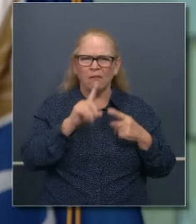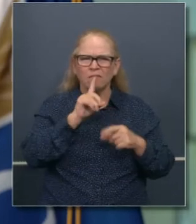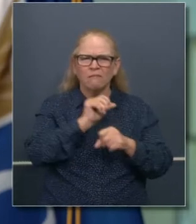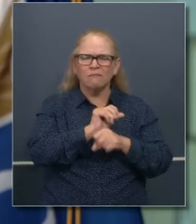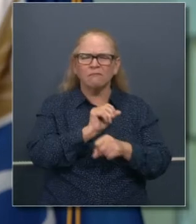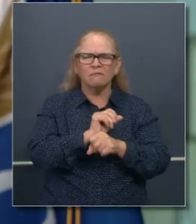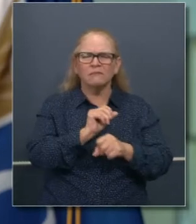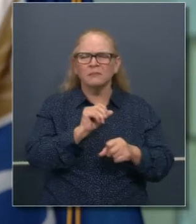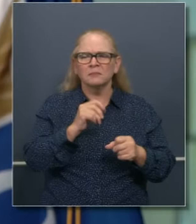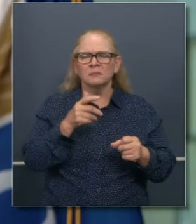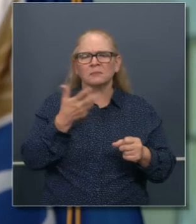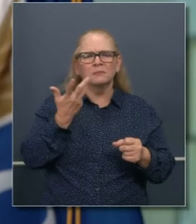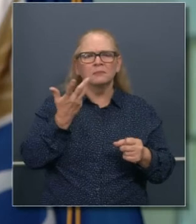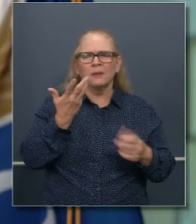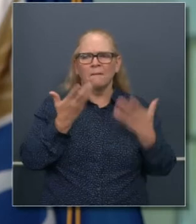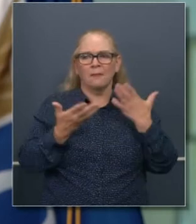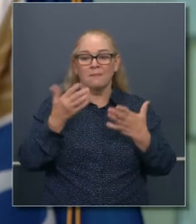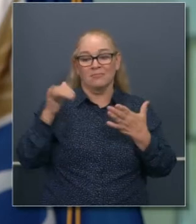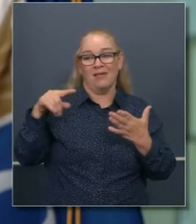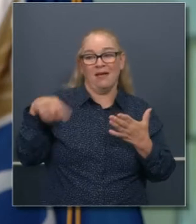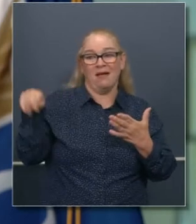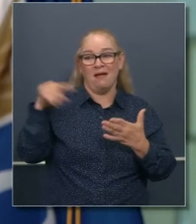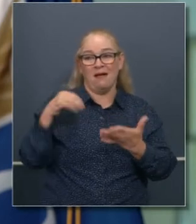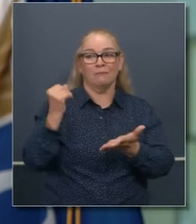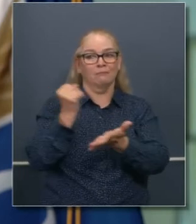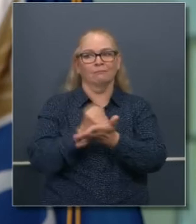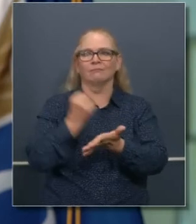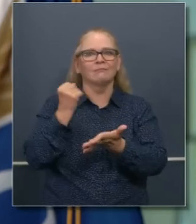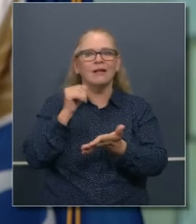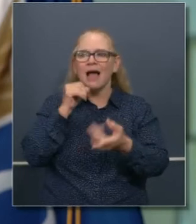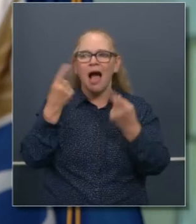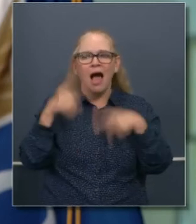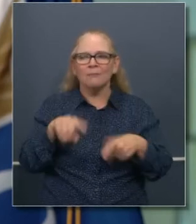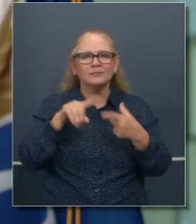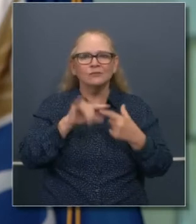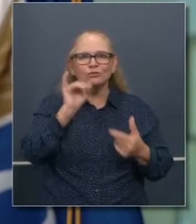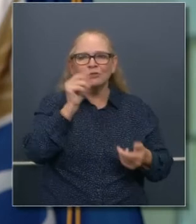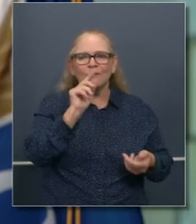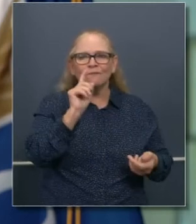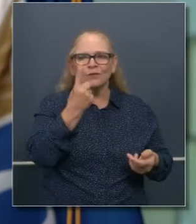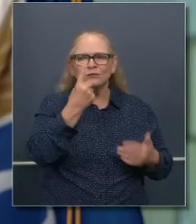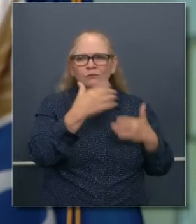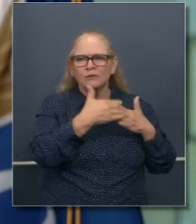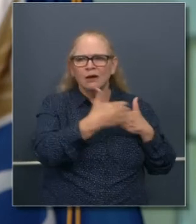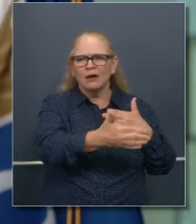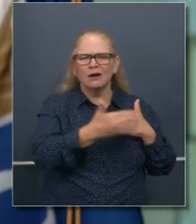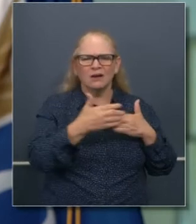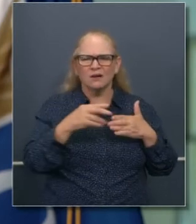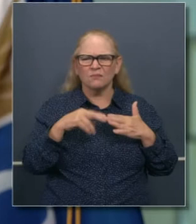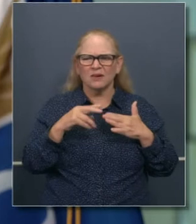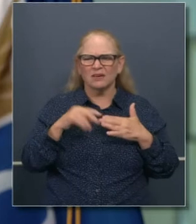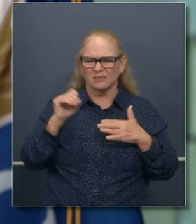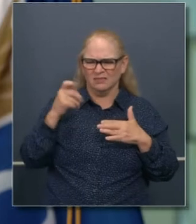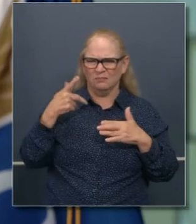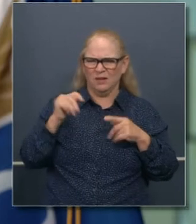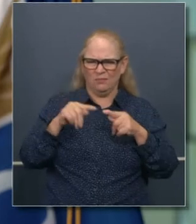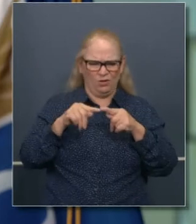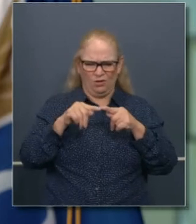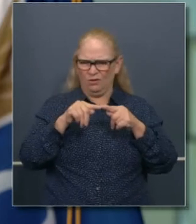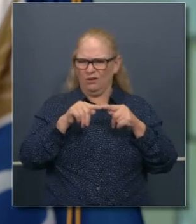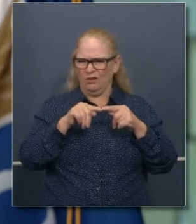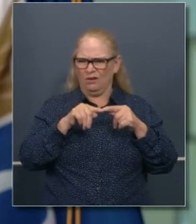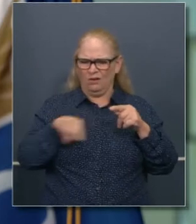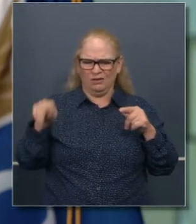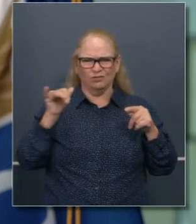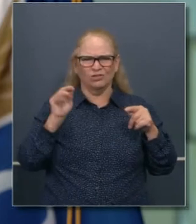hasta el primero de enero que quizás exista una zanja en ese momento. Si ese es el caso, ¿emitería usted una orden judicial